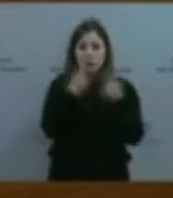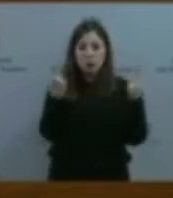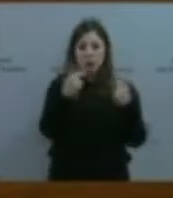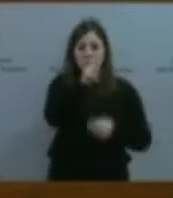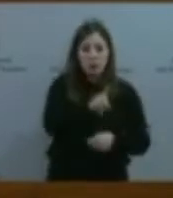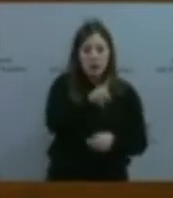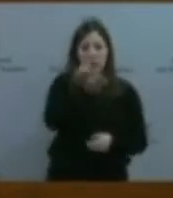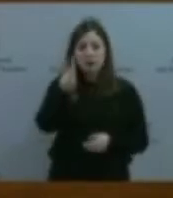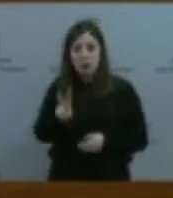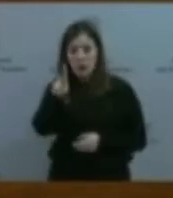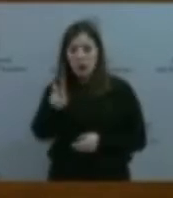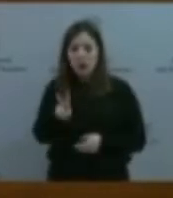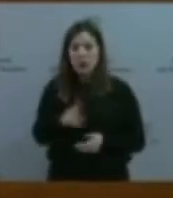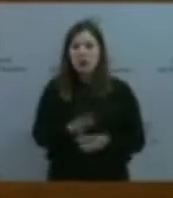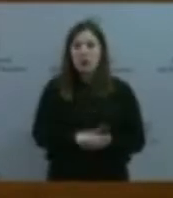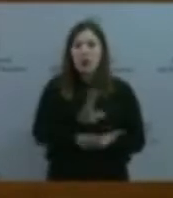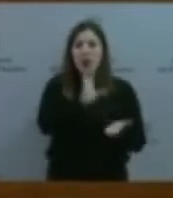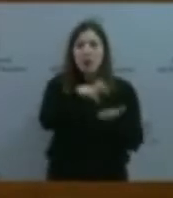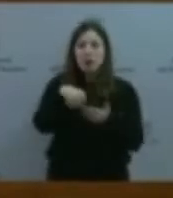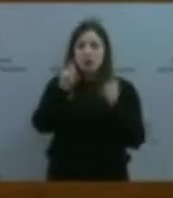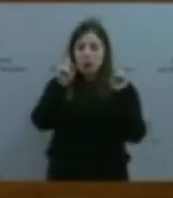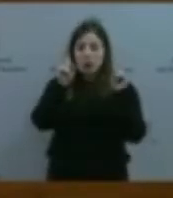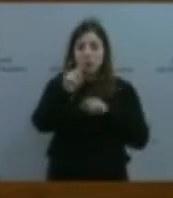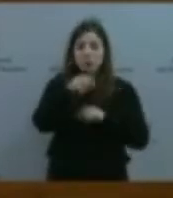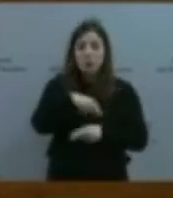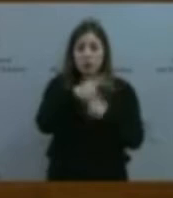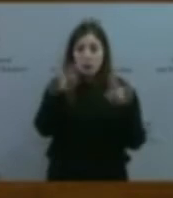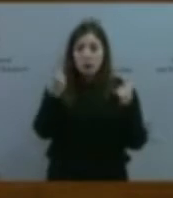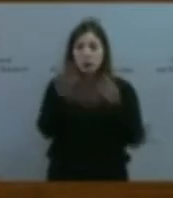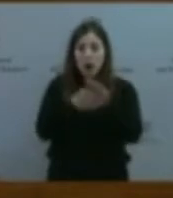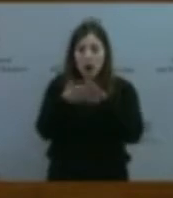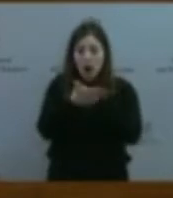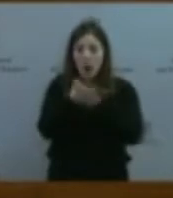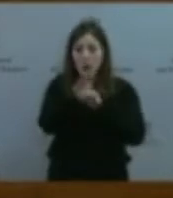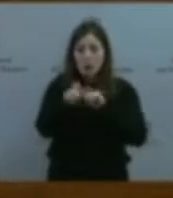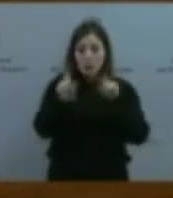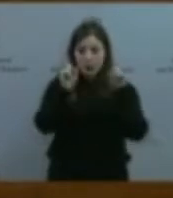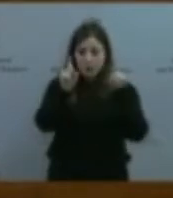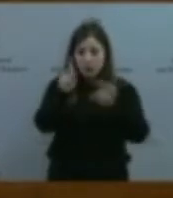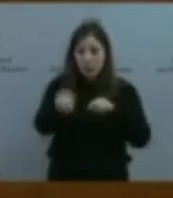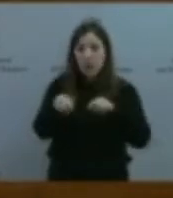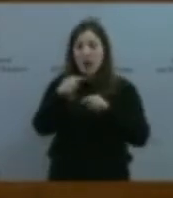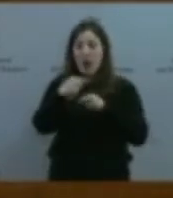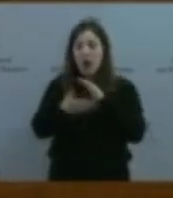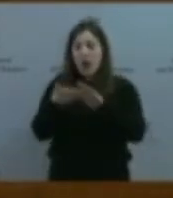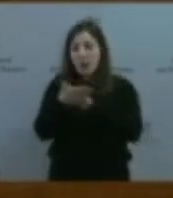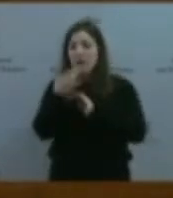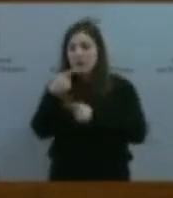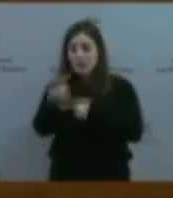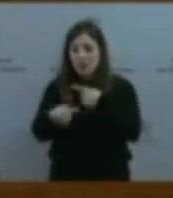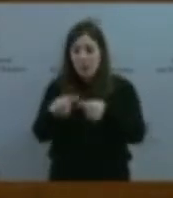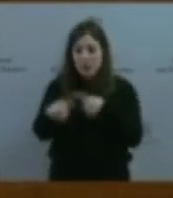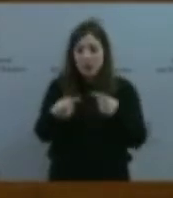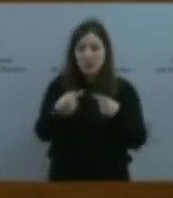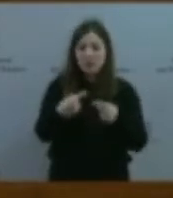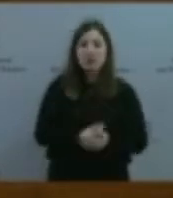educativos públicos habla el profesorado, habla el alumnado, pero también hablan las familias, las diferentes, las múltiples tipologías